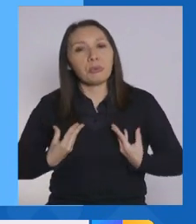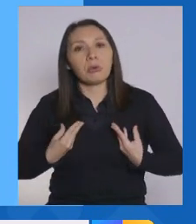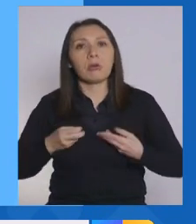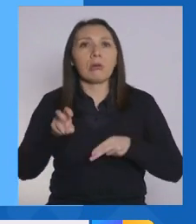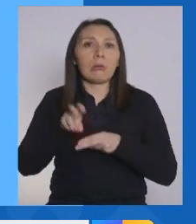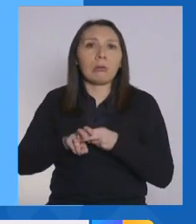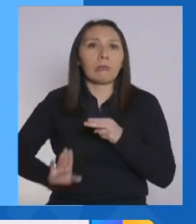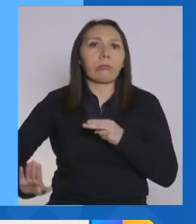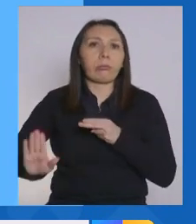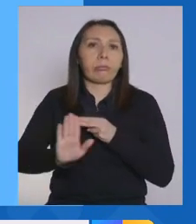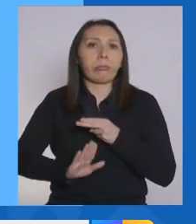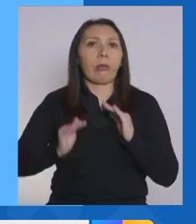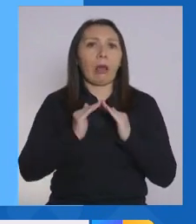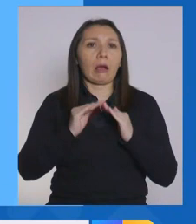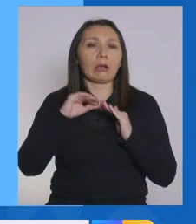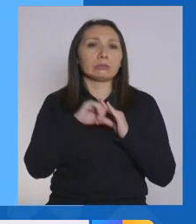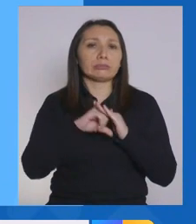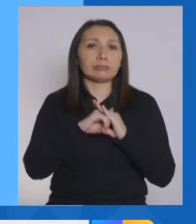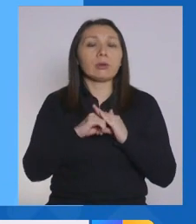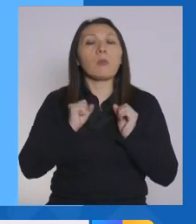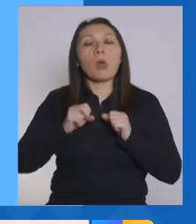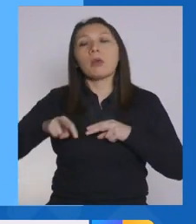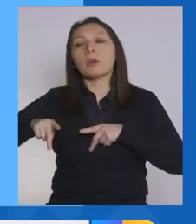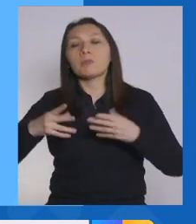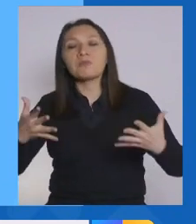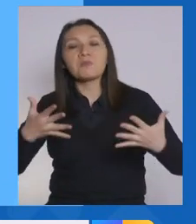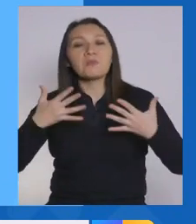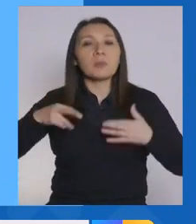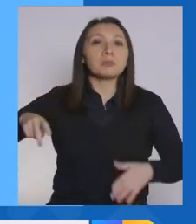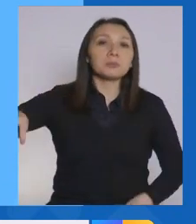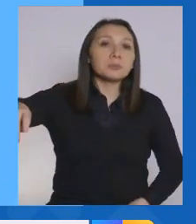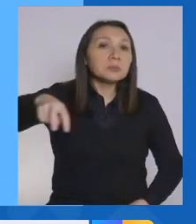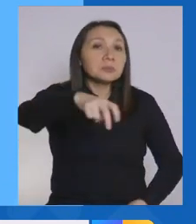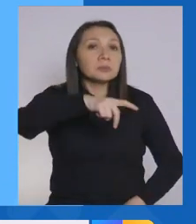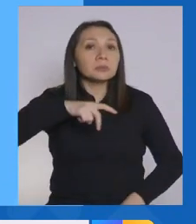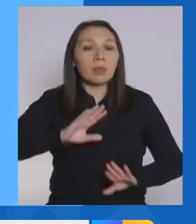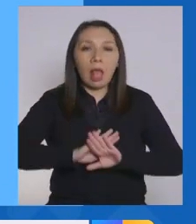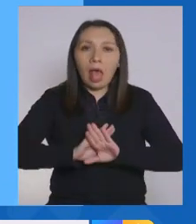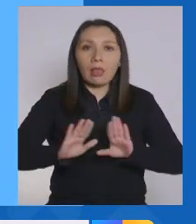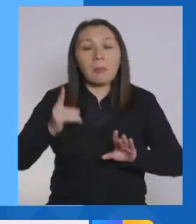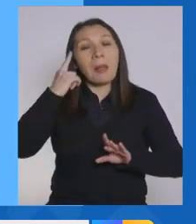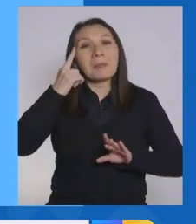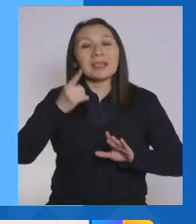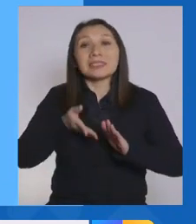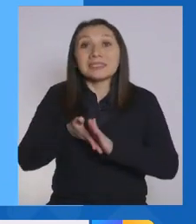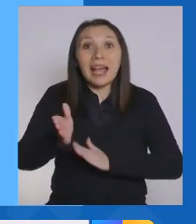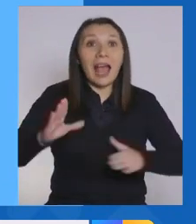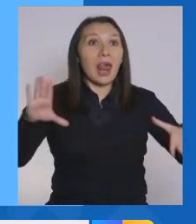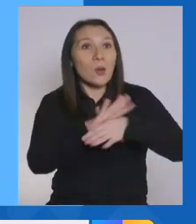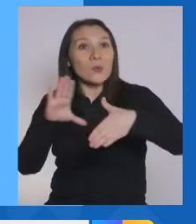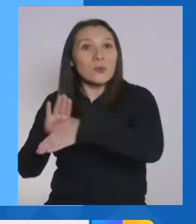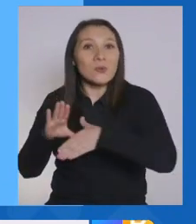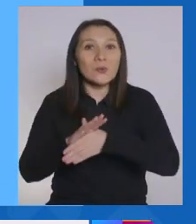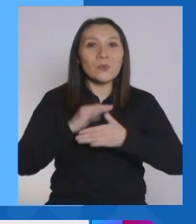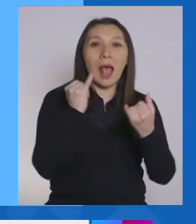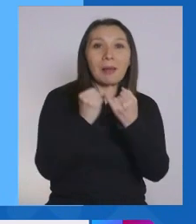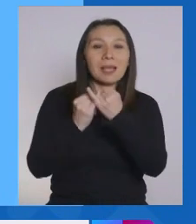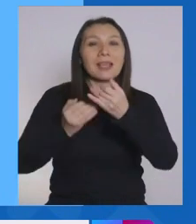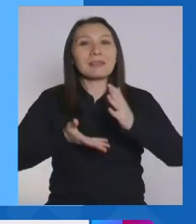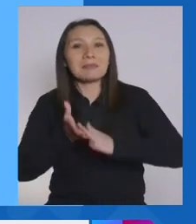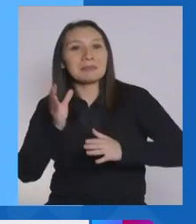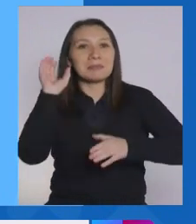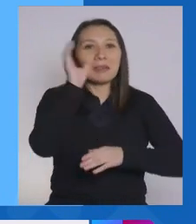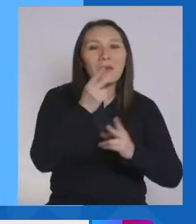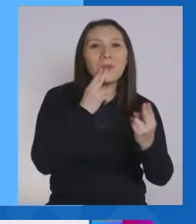sentarismo, para que puedan salir a respirar, a dar una vuelta, pero no a juntarse con gente, a